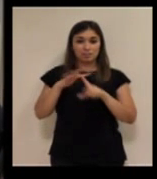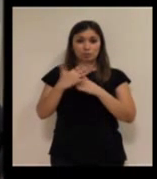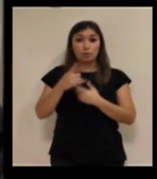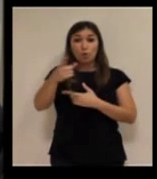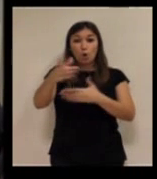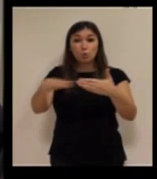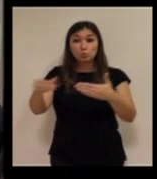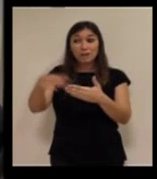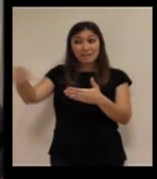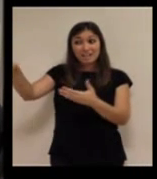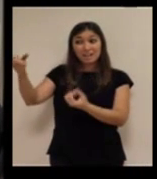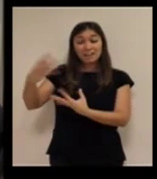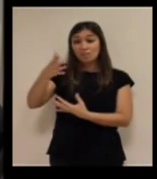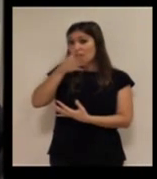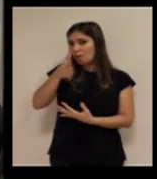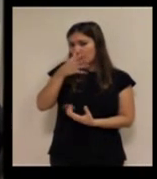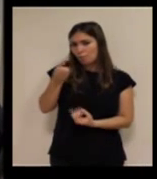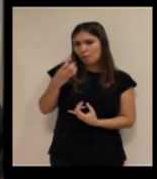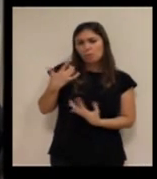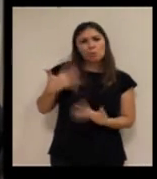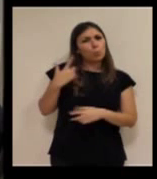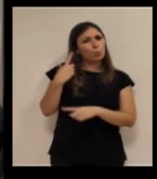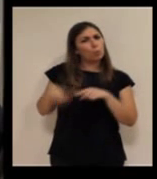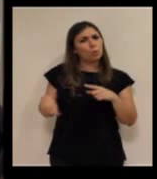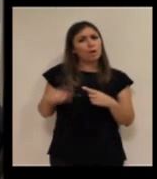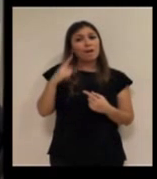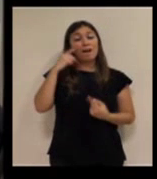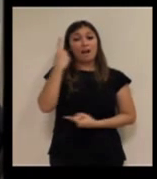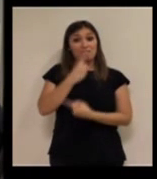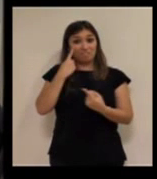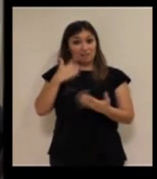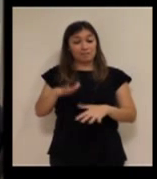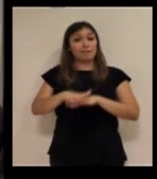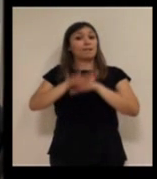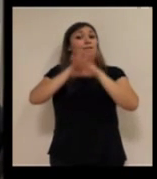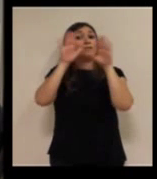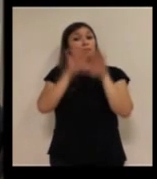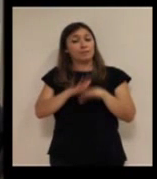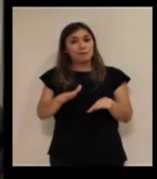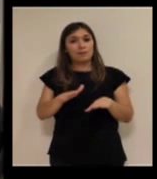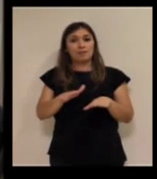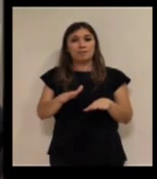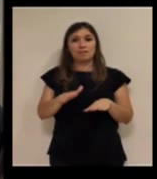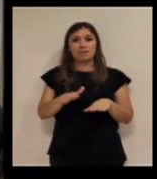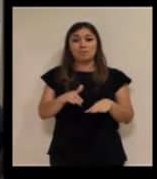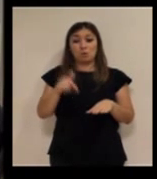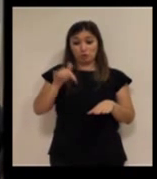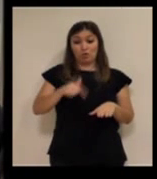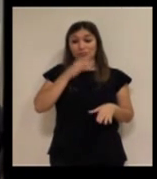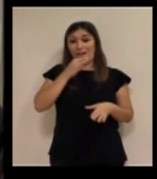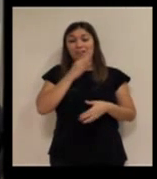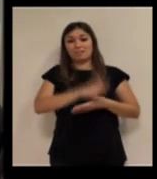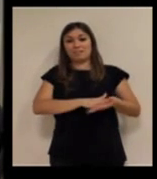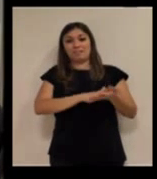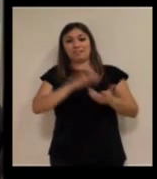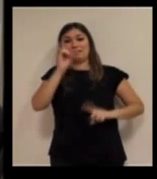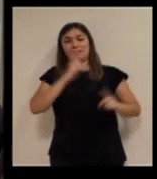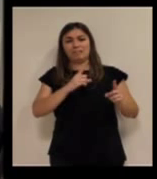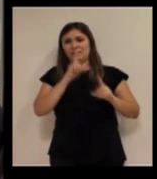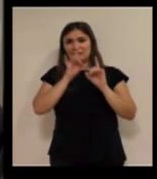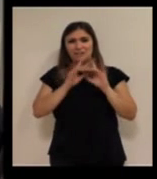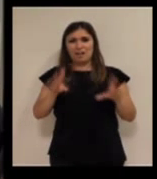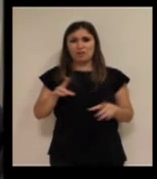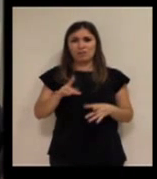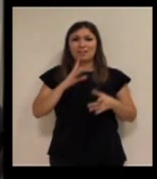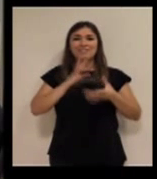diferente de la situación del usuario incluso bueno en ocasiones al final de la tarde que estamos aquí